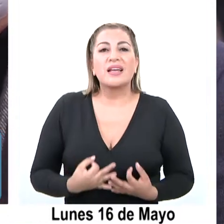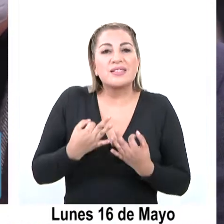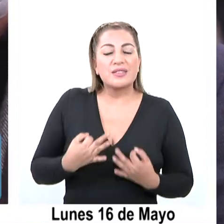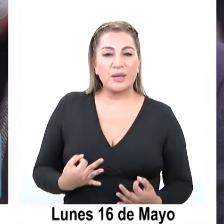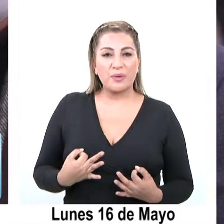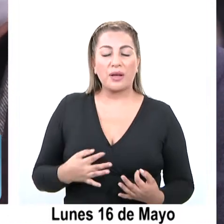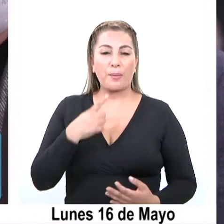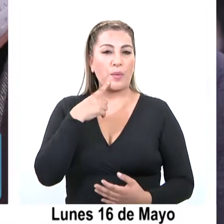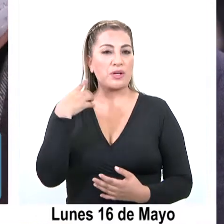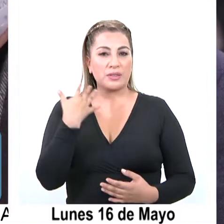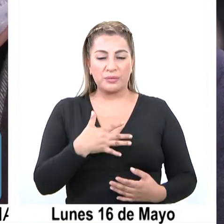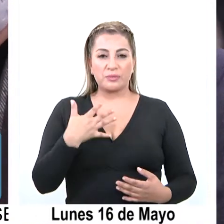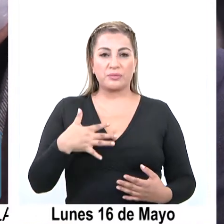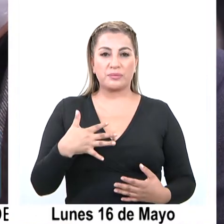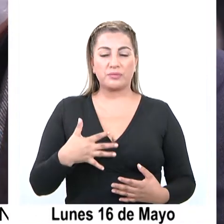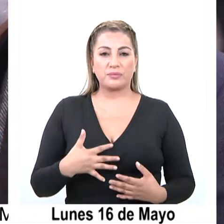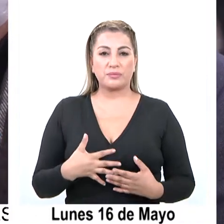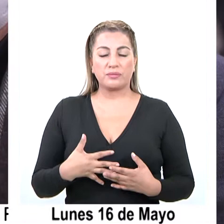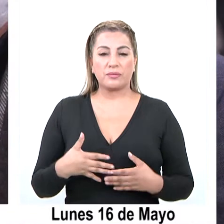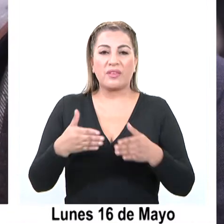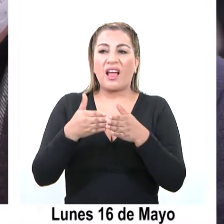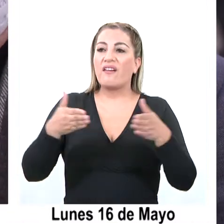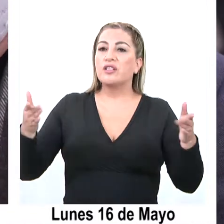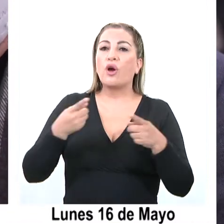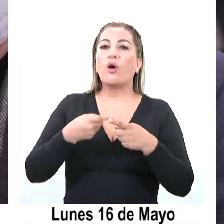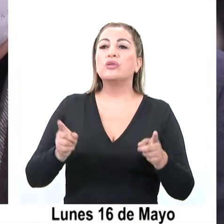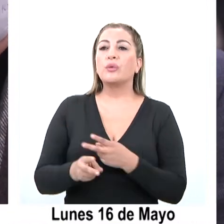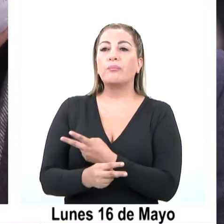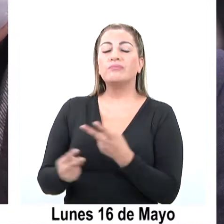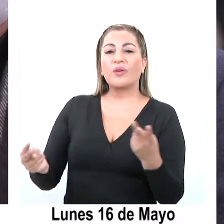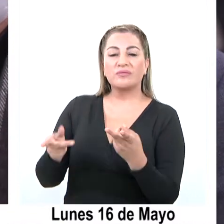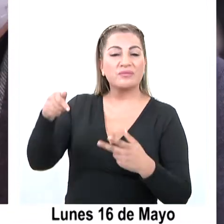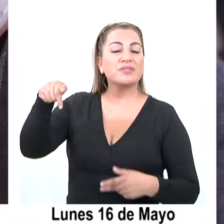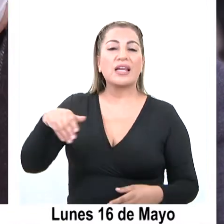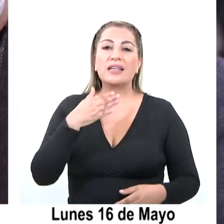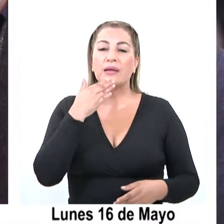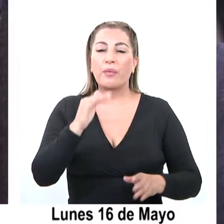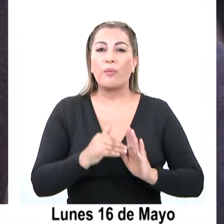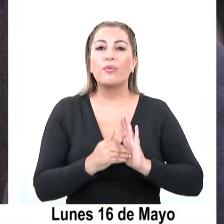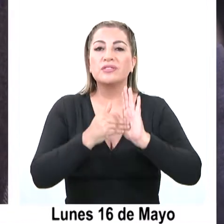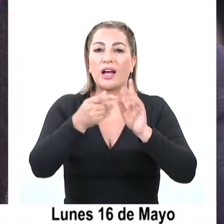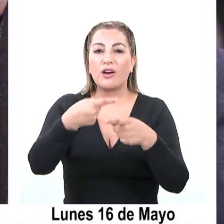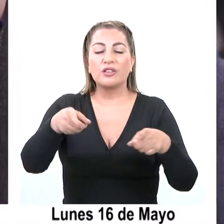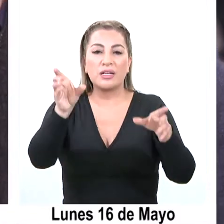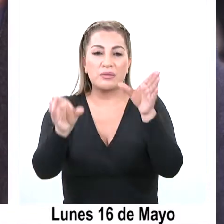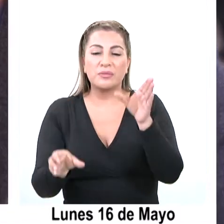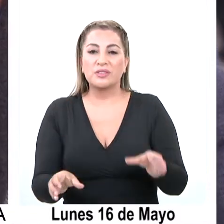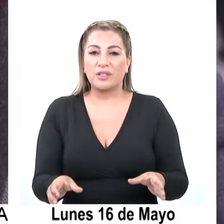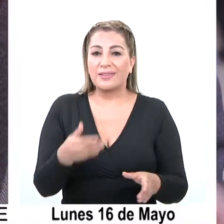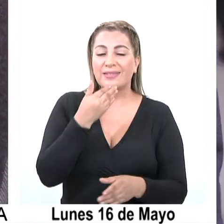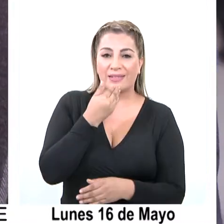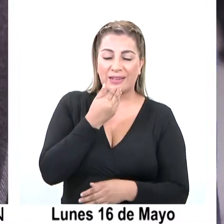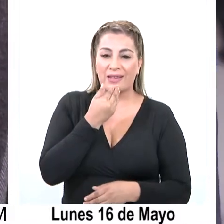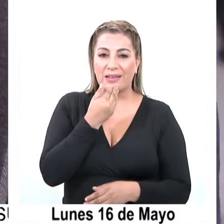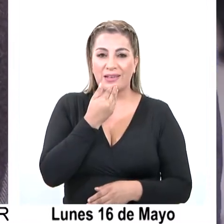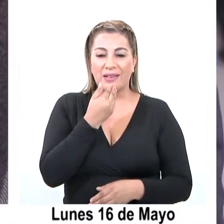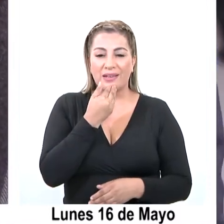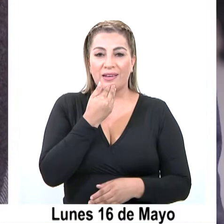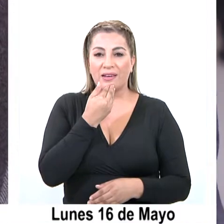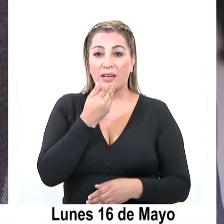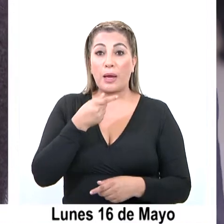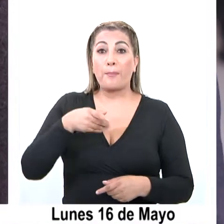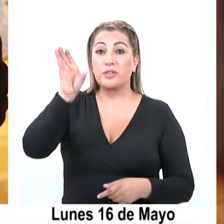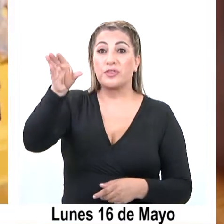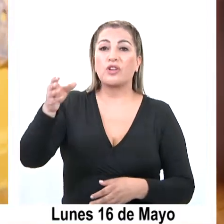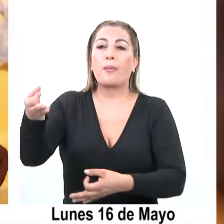que es muy importante abrirse a otros públicos, mostrar esto a otras personas y recibir también su feedback, su